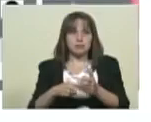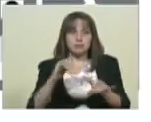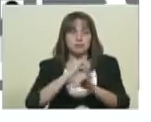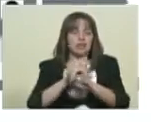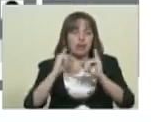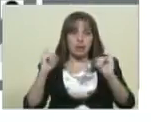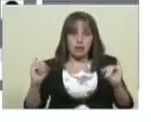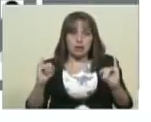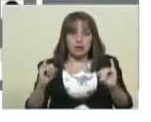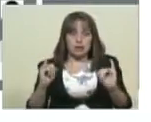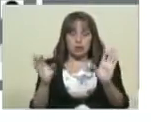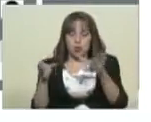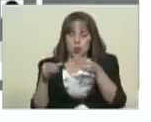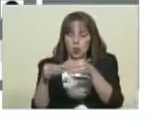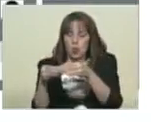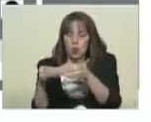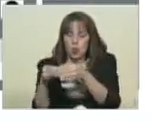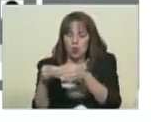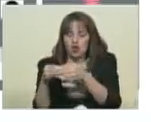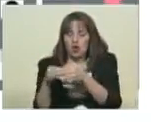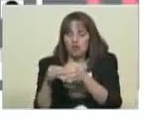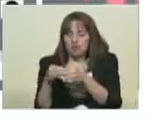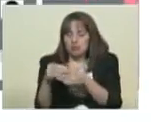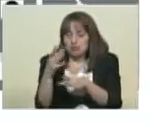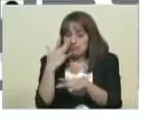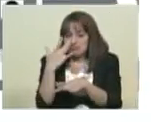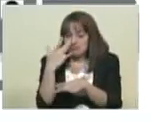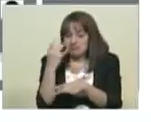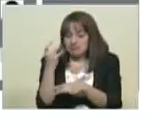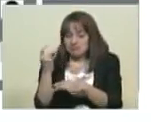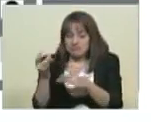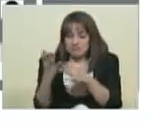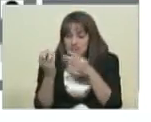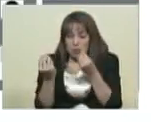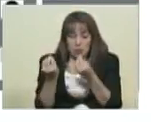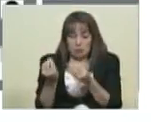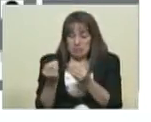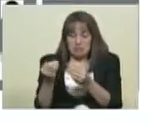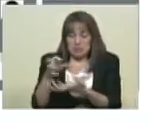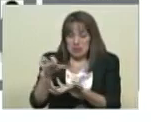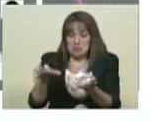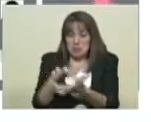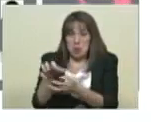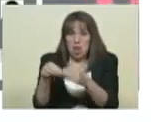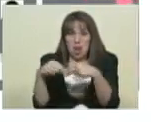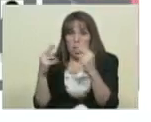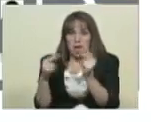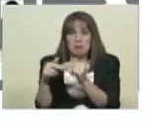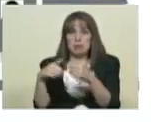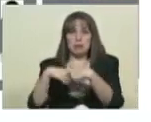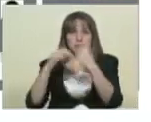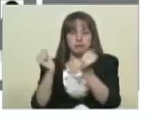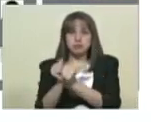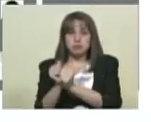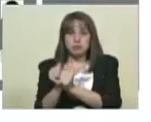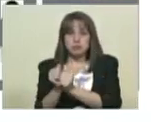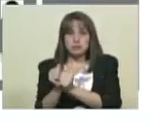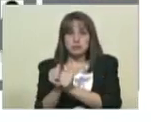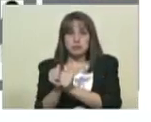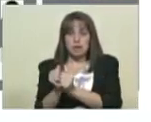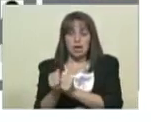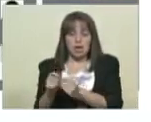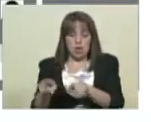este pequeño grupúsculo que está ejerciendo la violencia como una medida